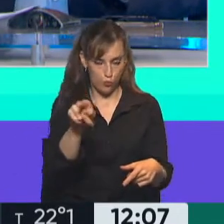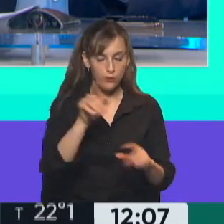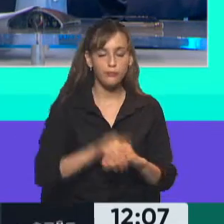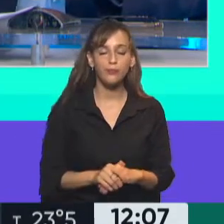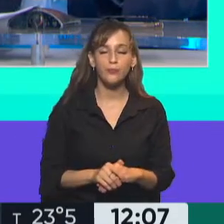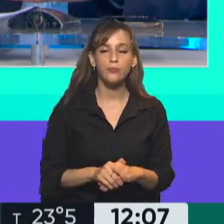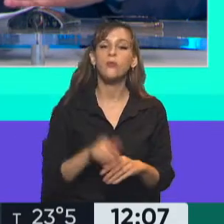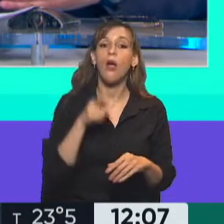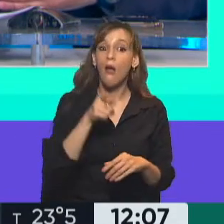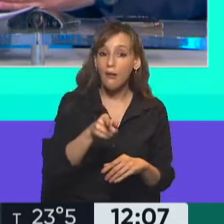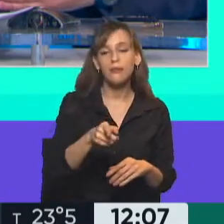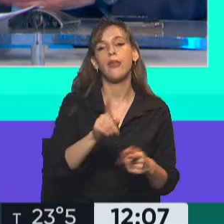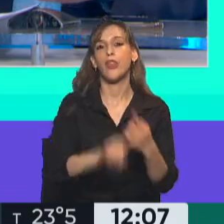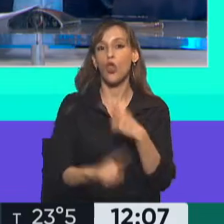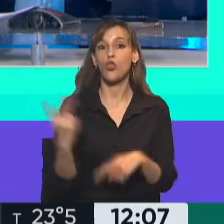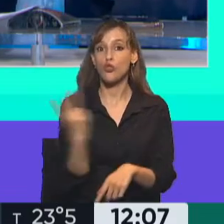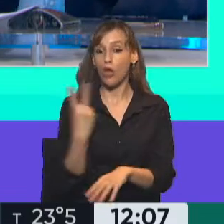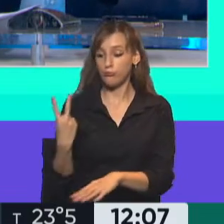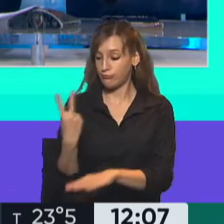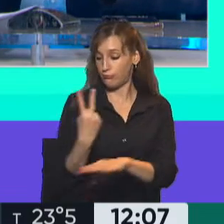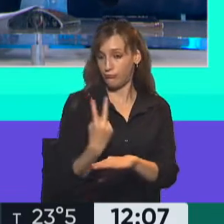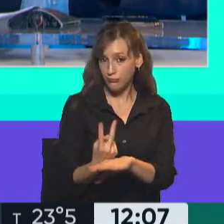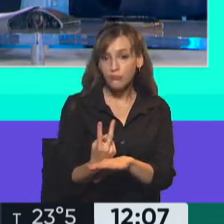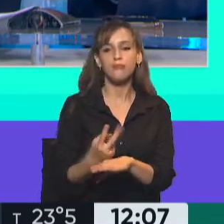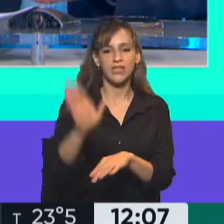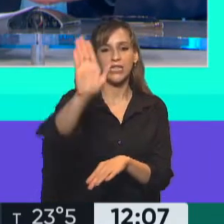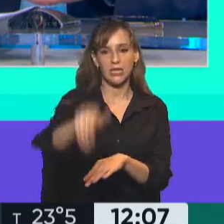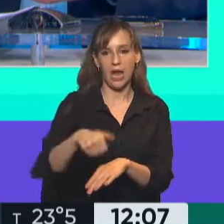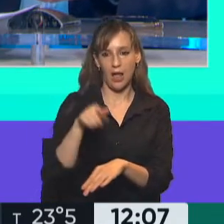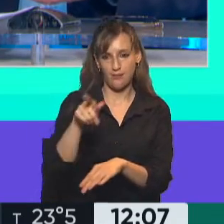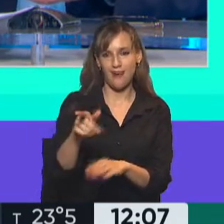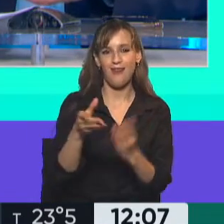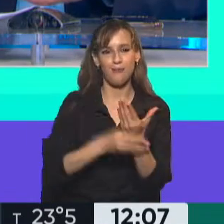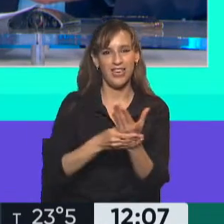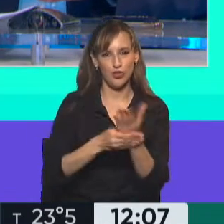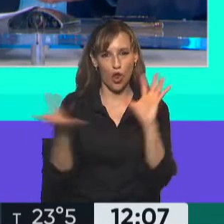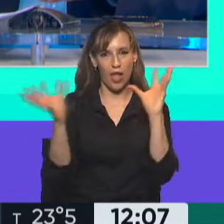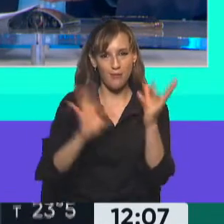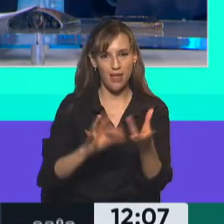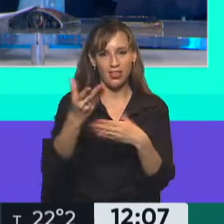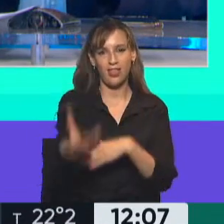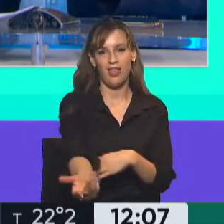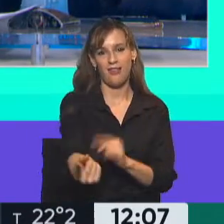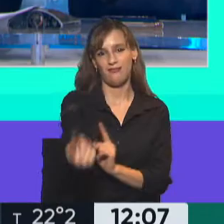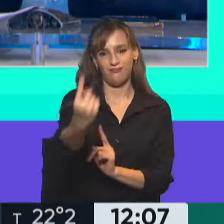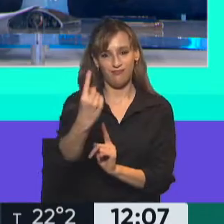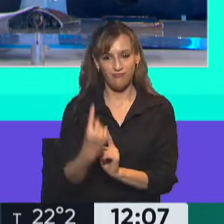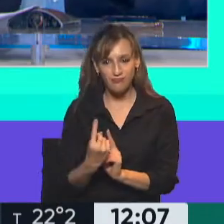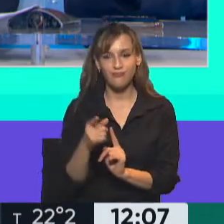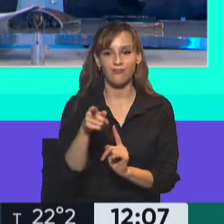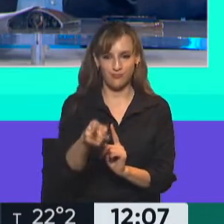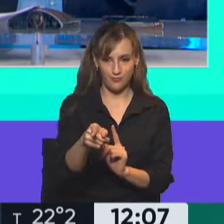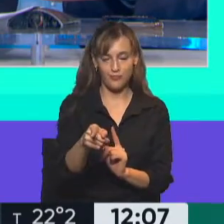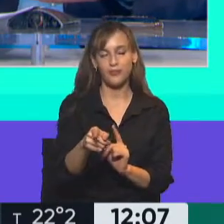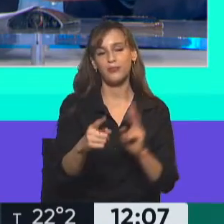ya ahí van a invitar al Ministro Cabandié, que ingrese al Salón ILIA del Senado Nacional, en